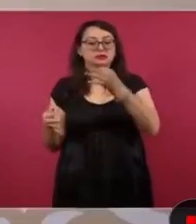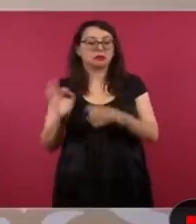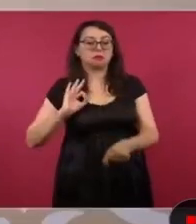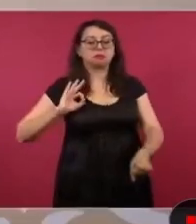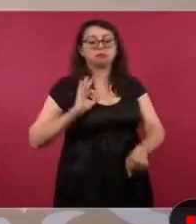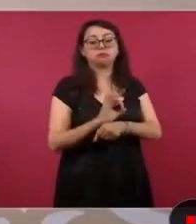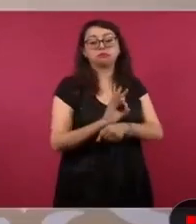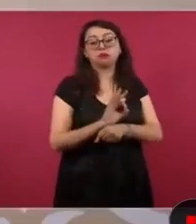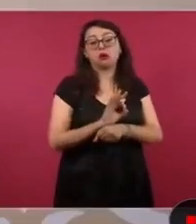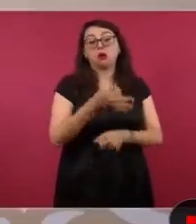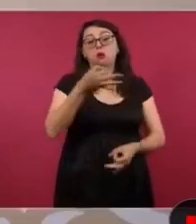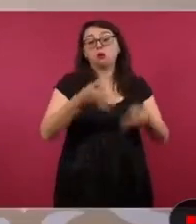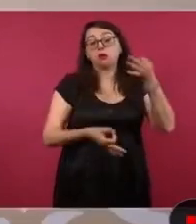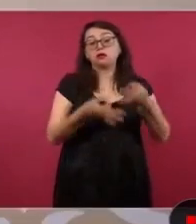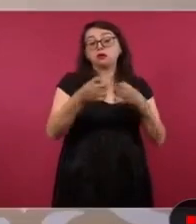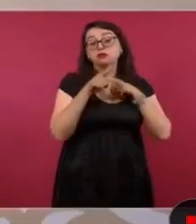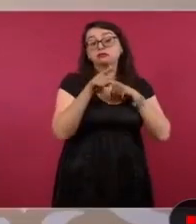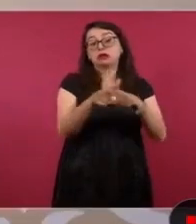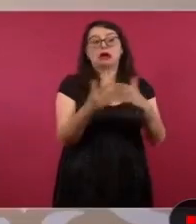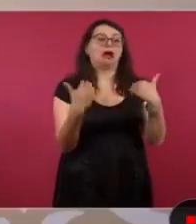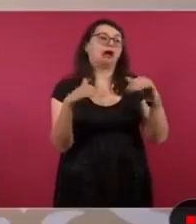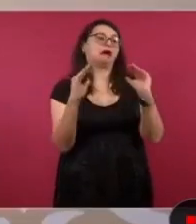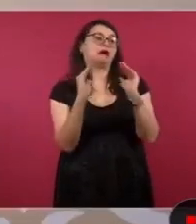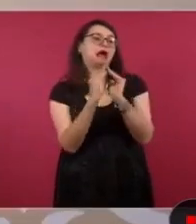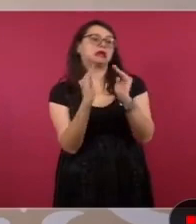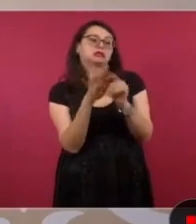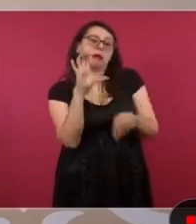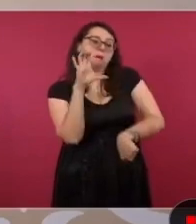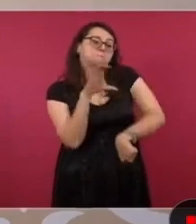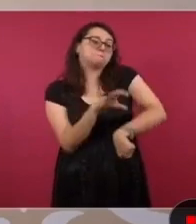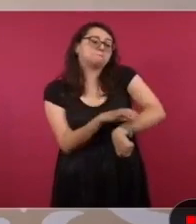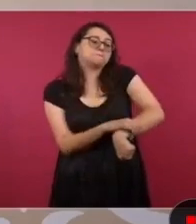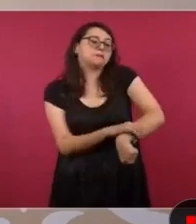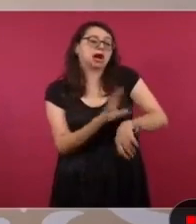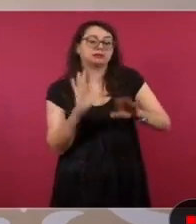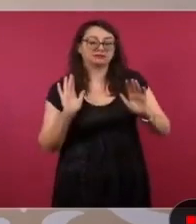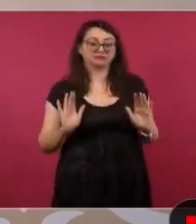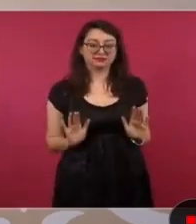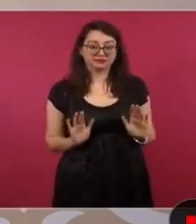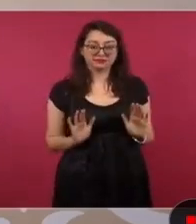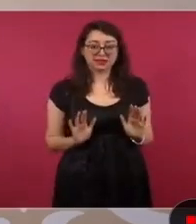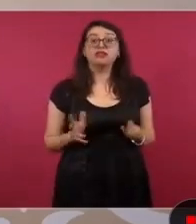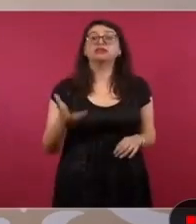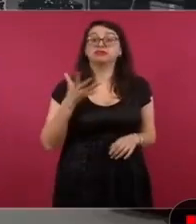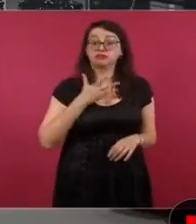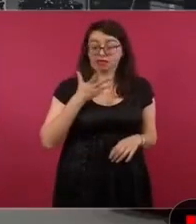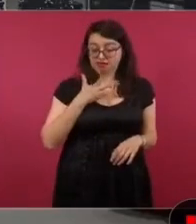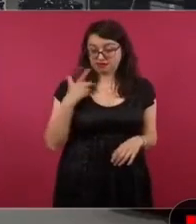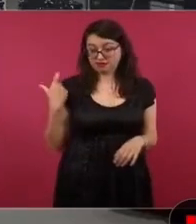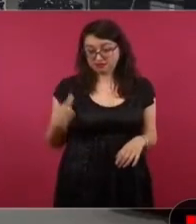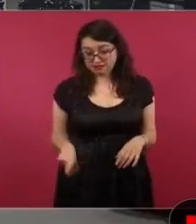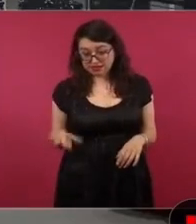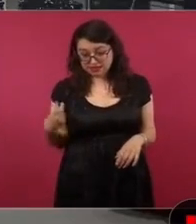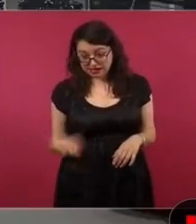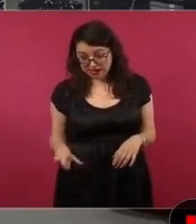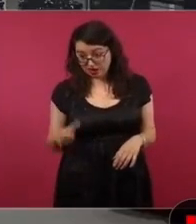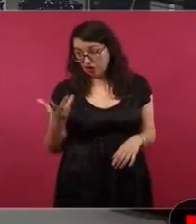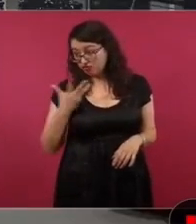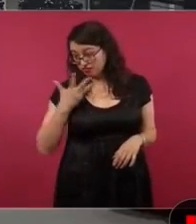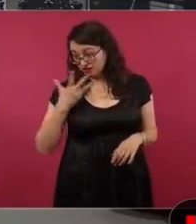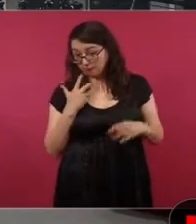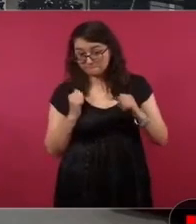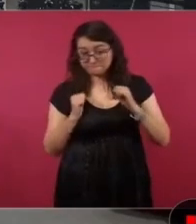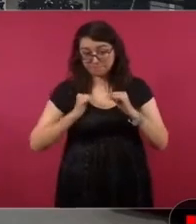Si tienes dinero o tienes agarraderas, influencias,